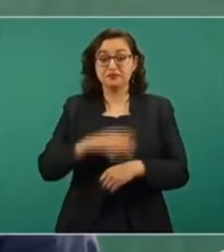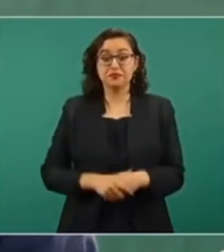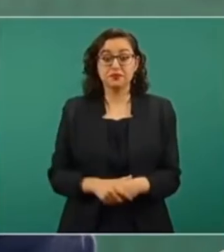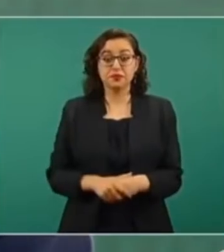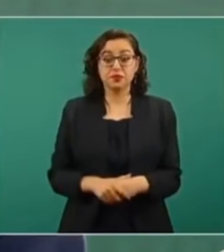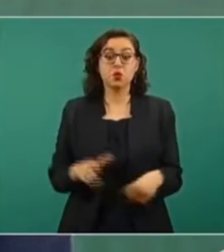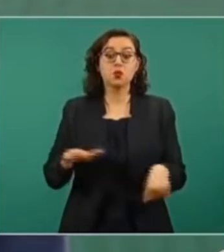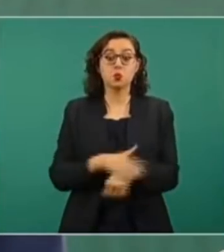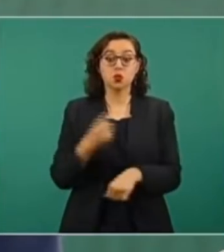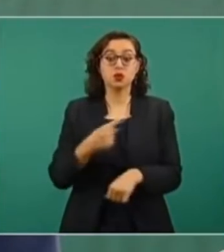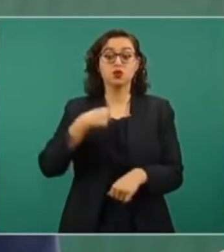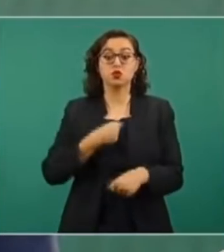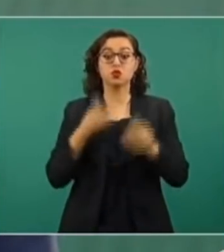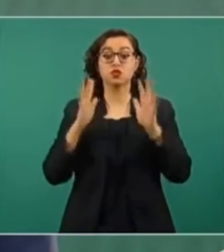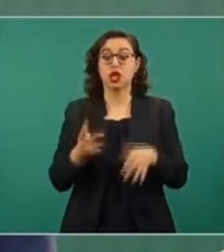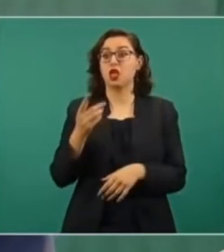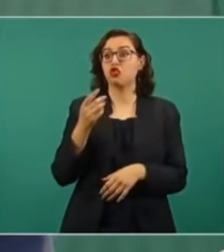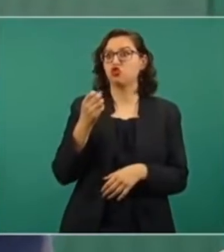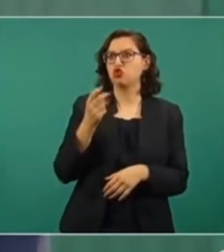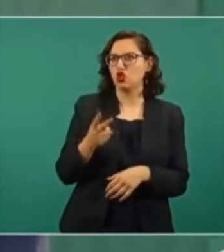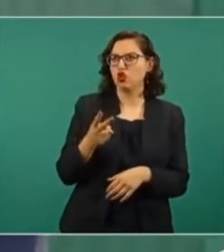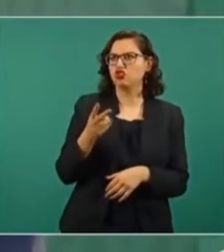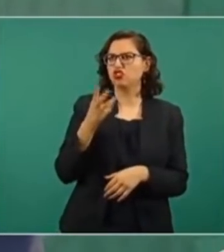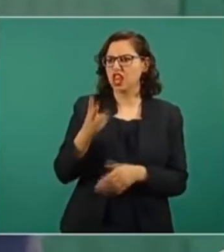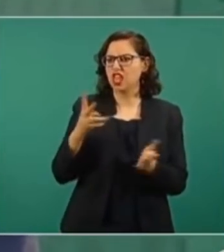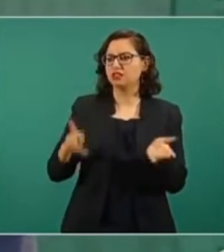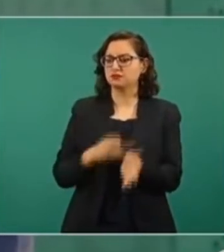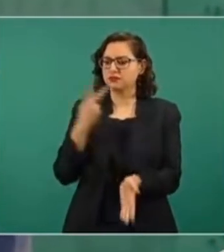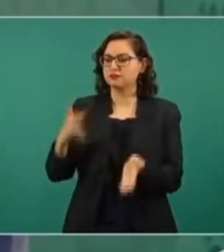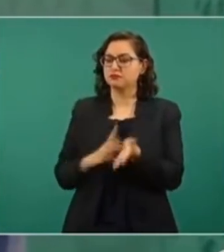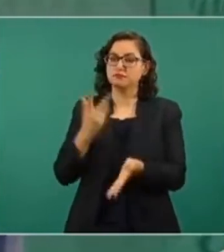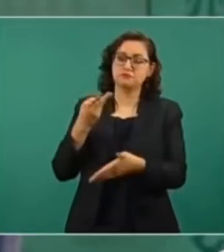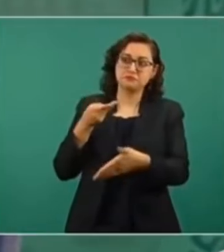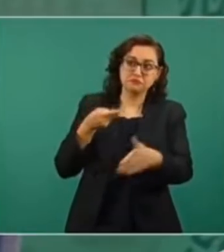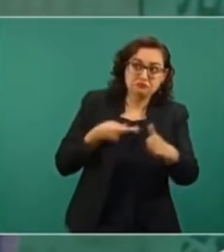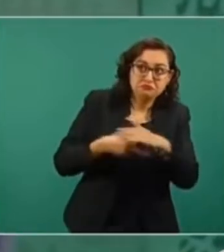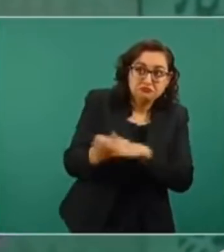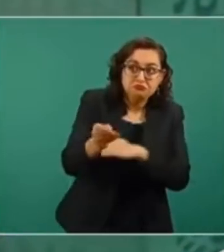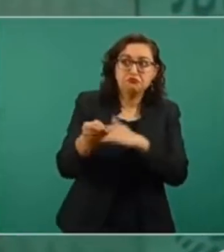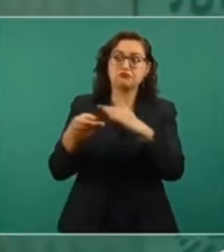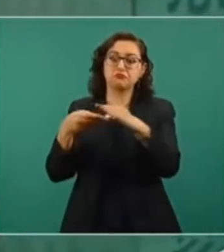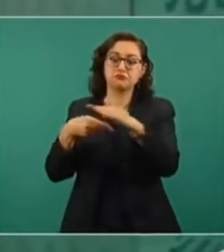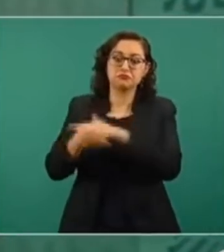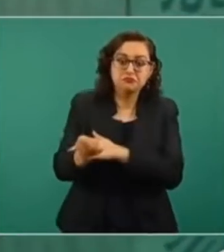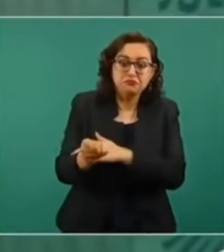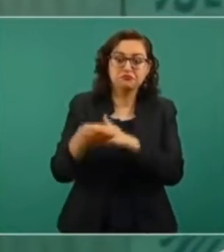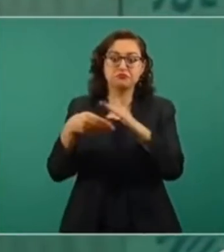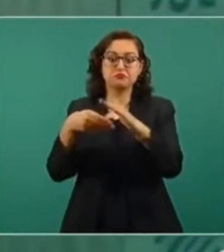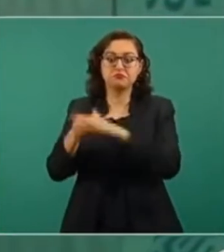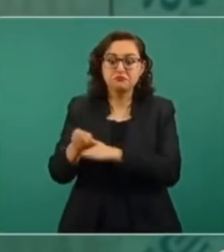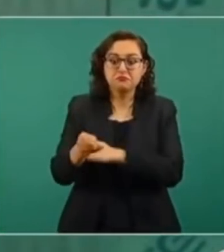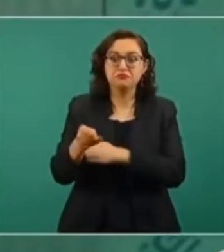veces que envío la terna y se amparan